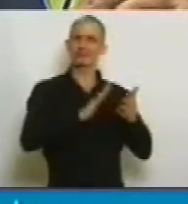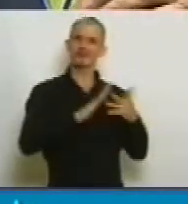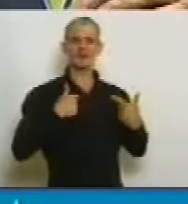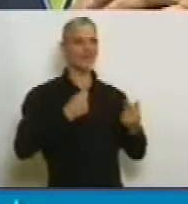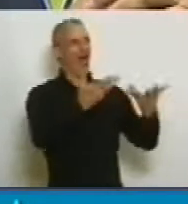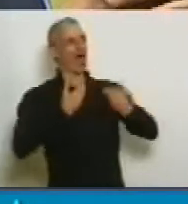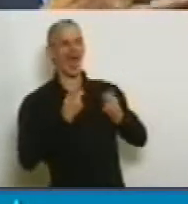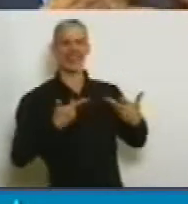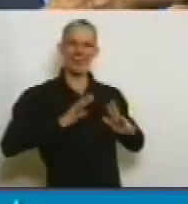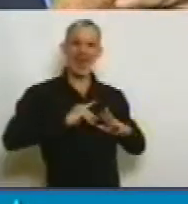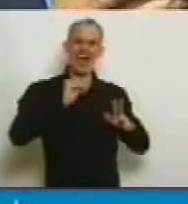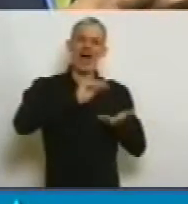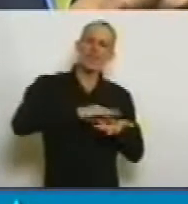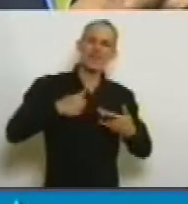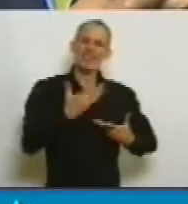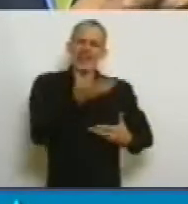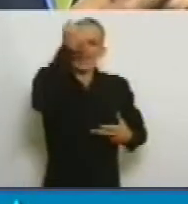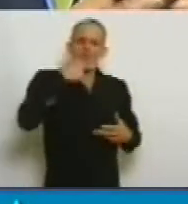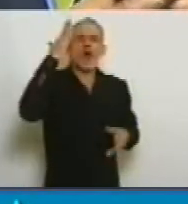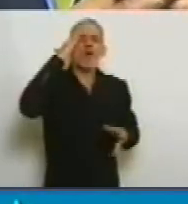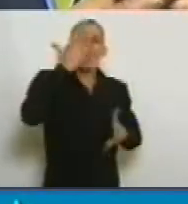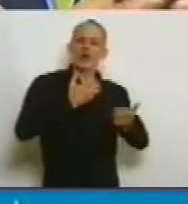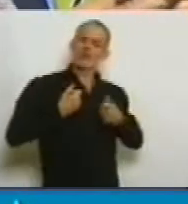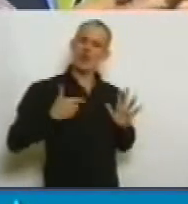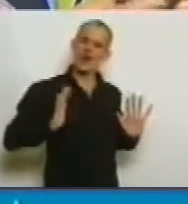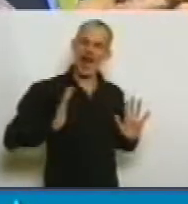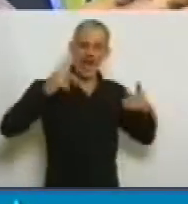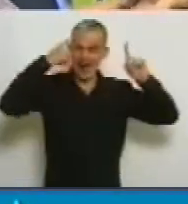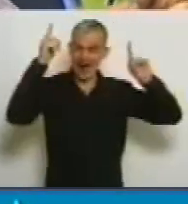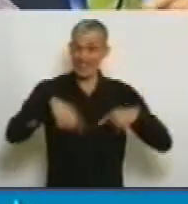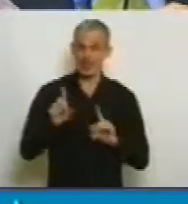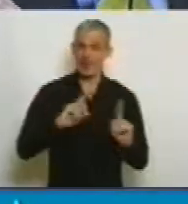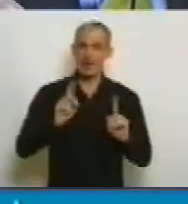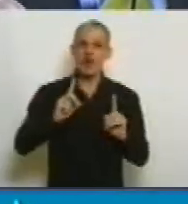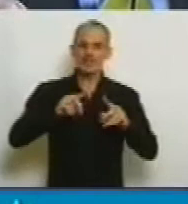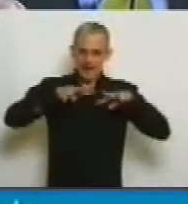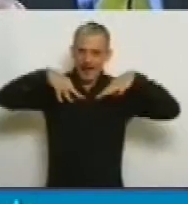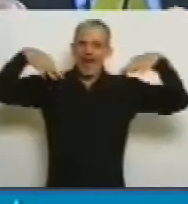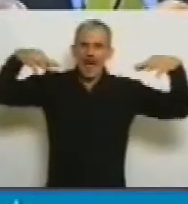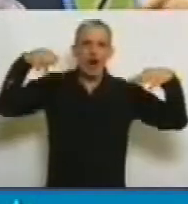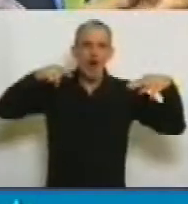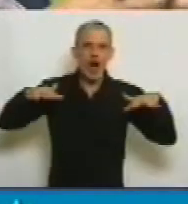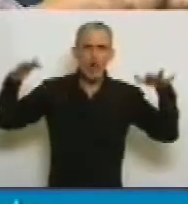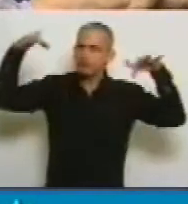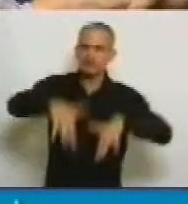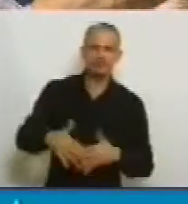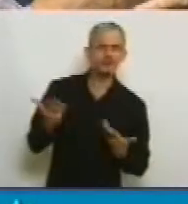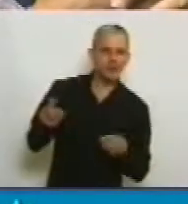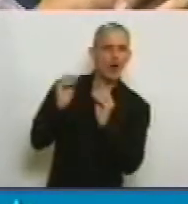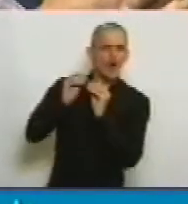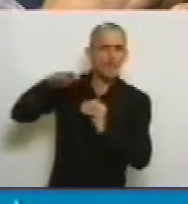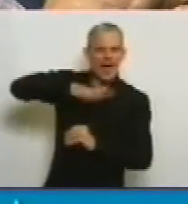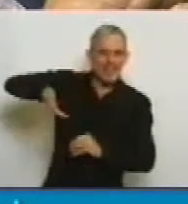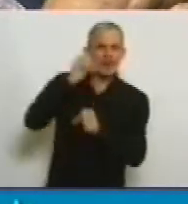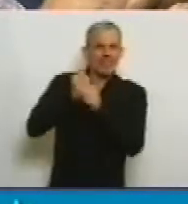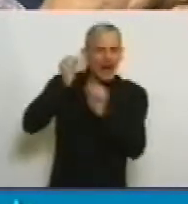traigan otra vez esta recuperación de la cultura. No casualmente los palcos hoy están concurridos por todos los compañeros